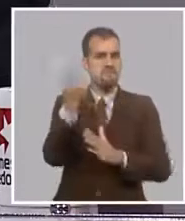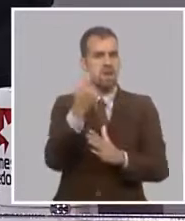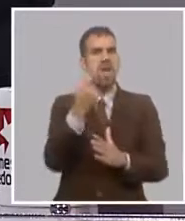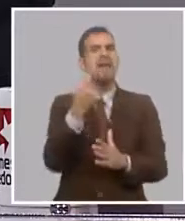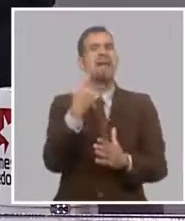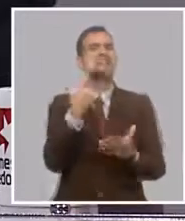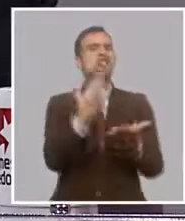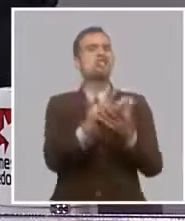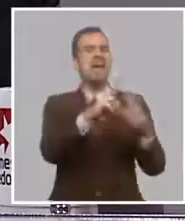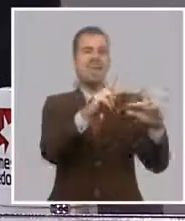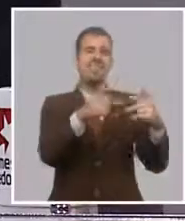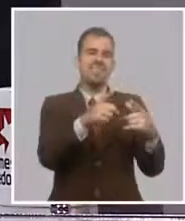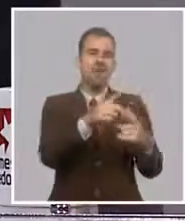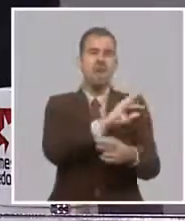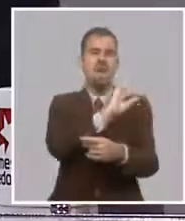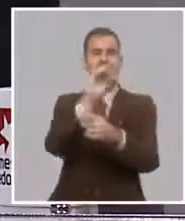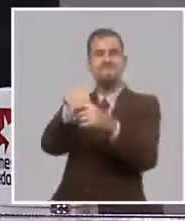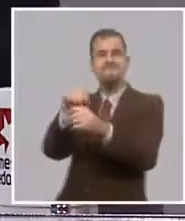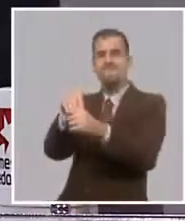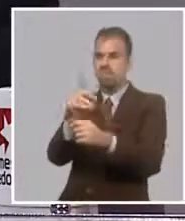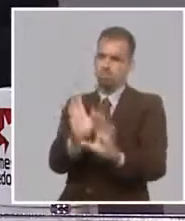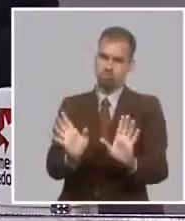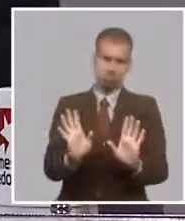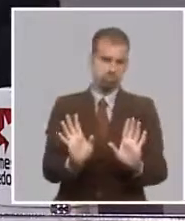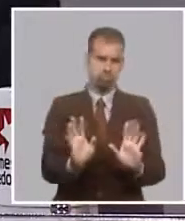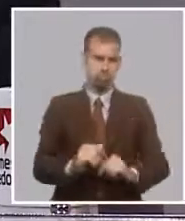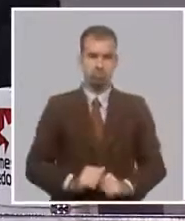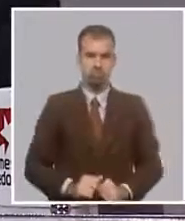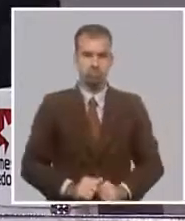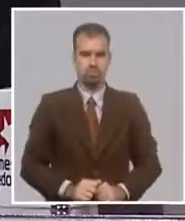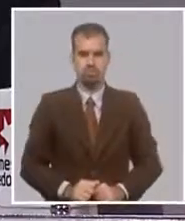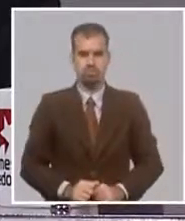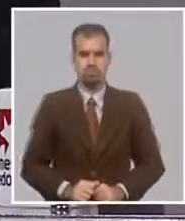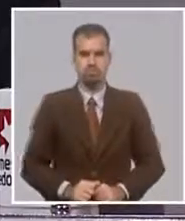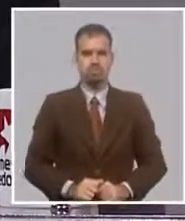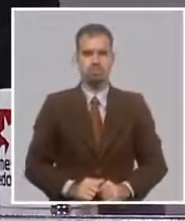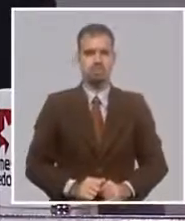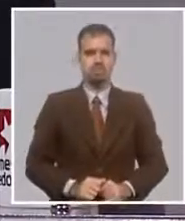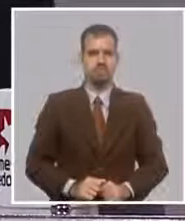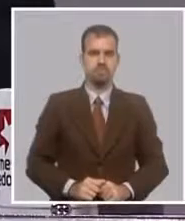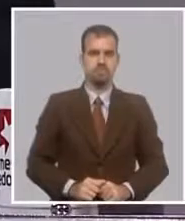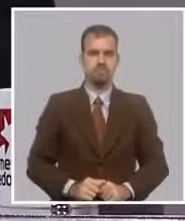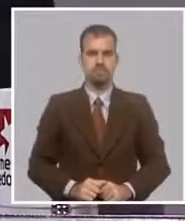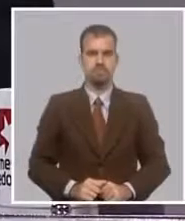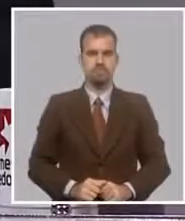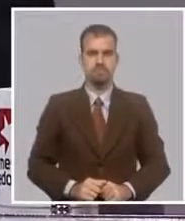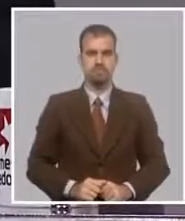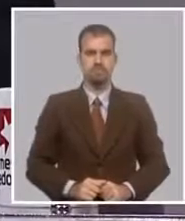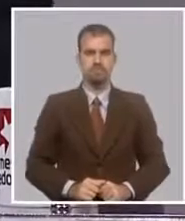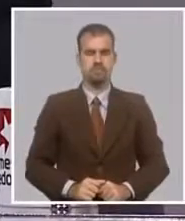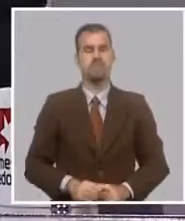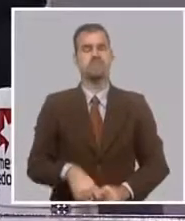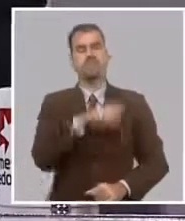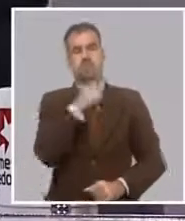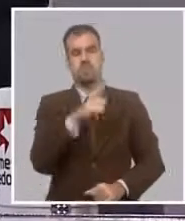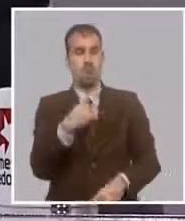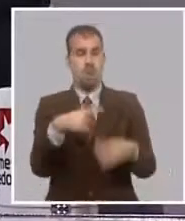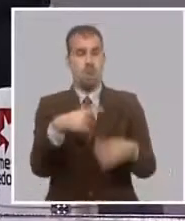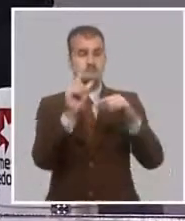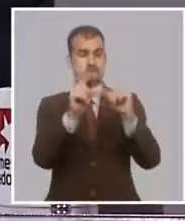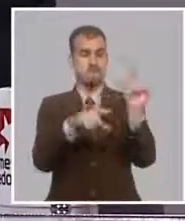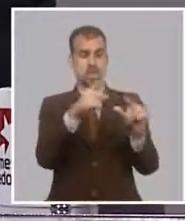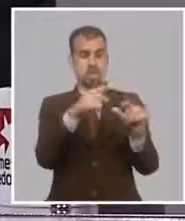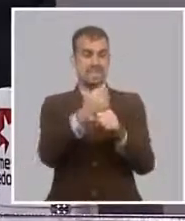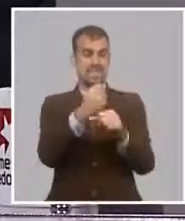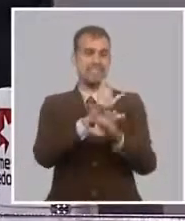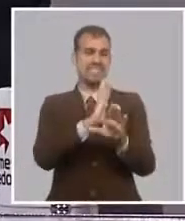garantía. Hay otro elemento nuevo, y es que a los usufructuarios que sean desmovilizados del servicio militar,